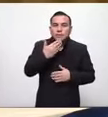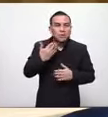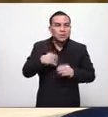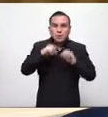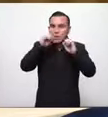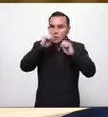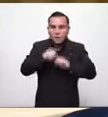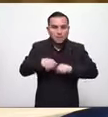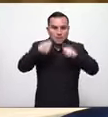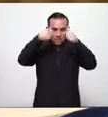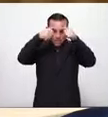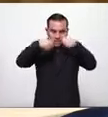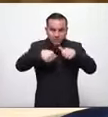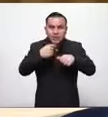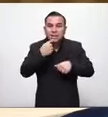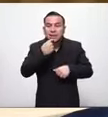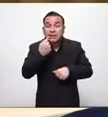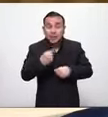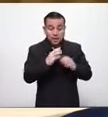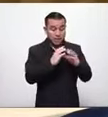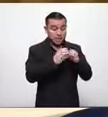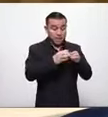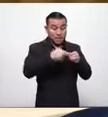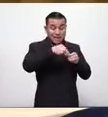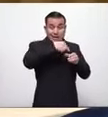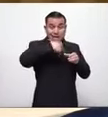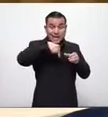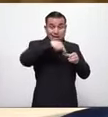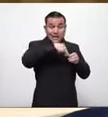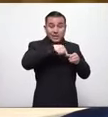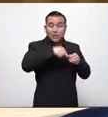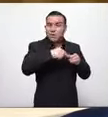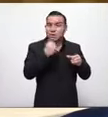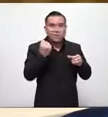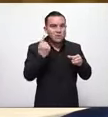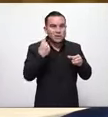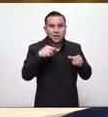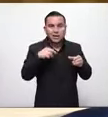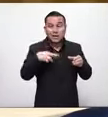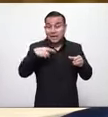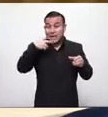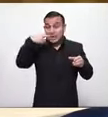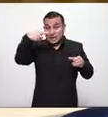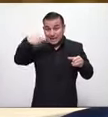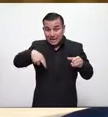de un sector alejado de la realidad de nuestro país